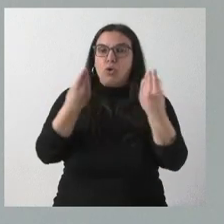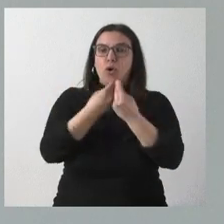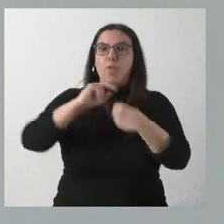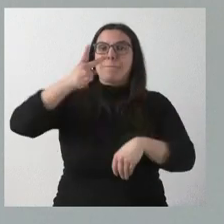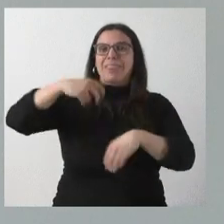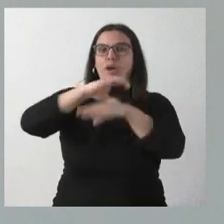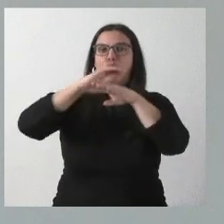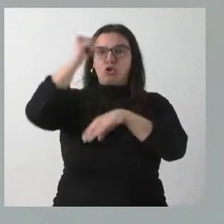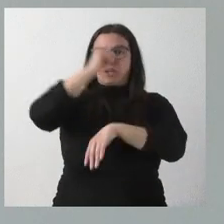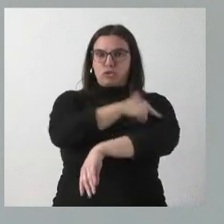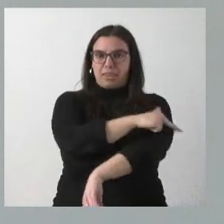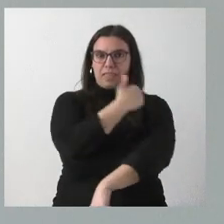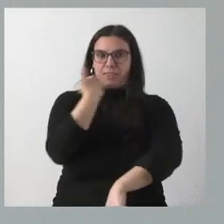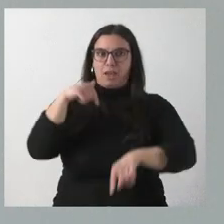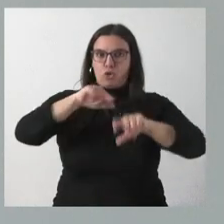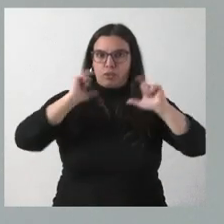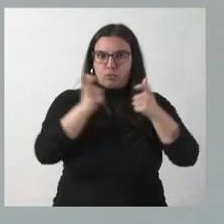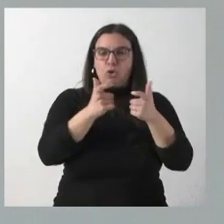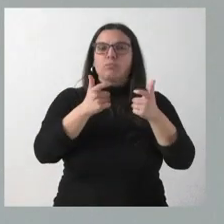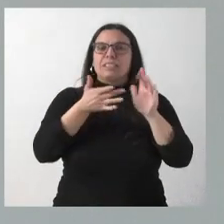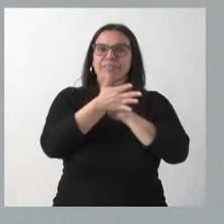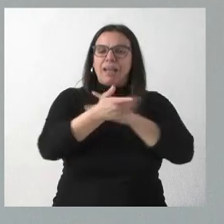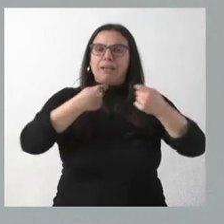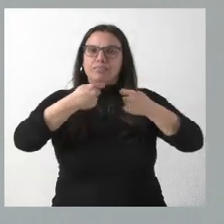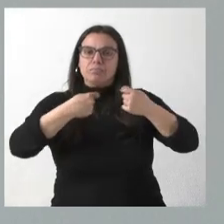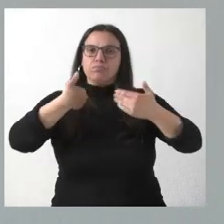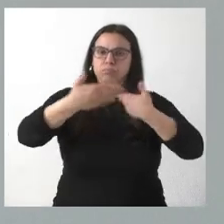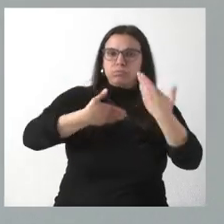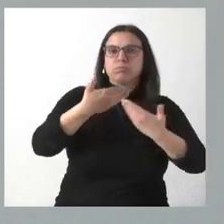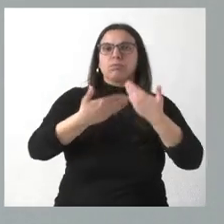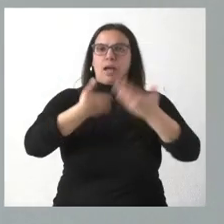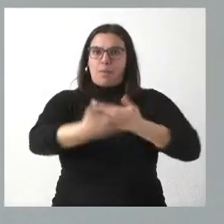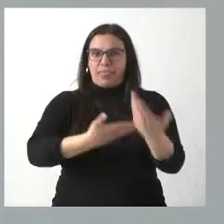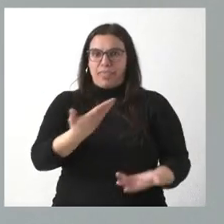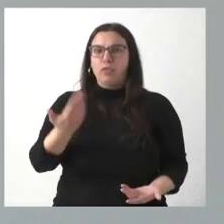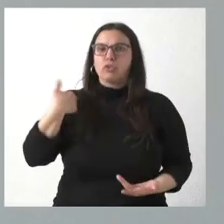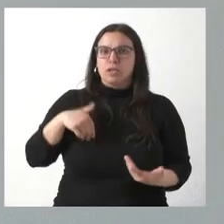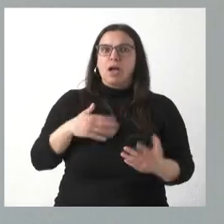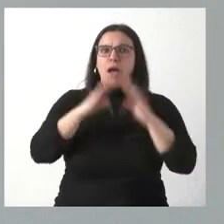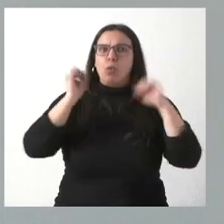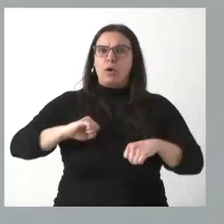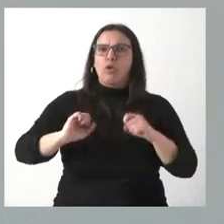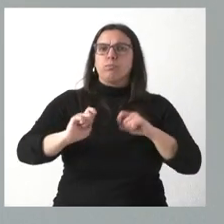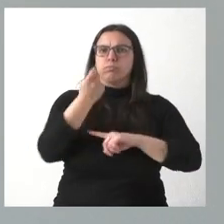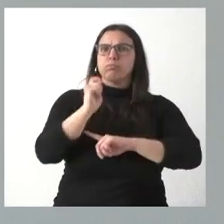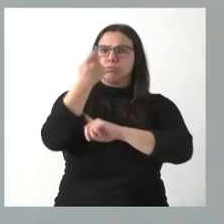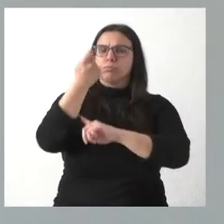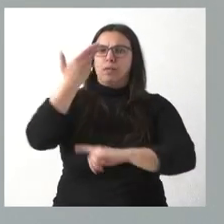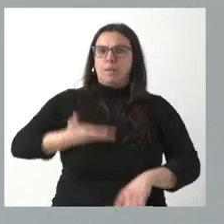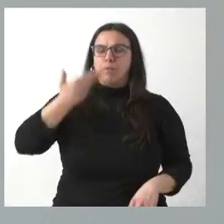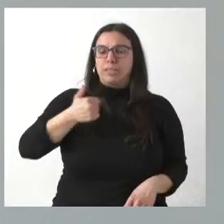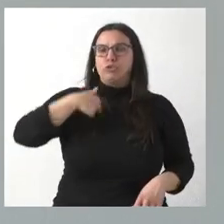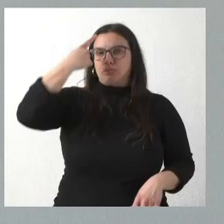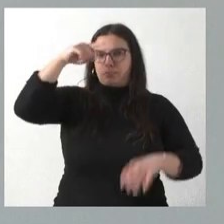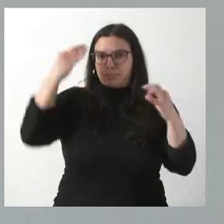viceconsejero de Sanidad. Siguen avanzando en esta dirección. Hemos alcanzado ya algunos importantes acuerdos. Estoy convencido que